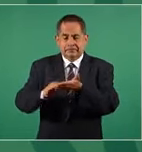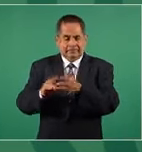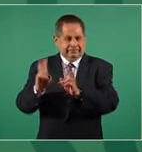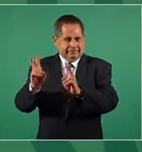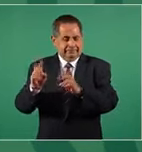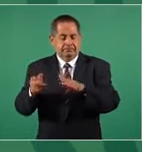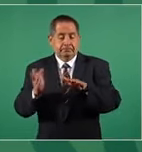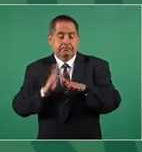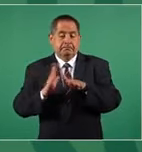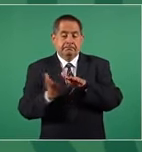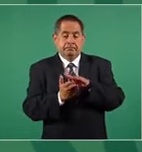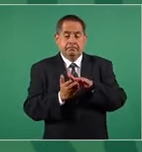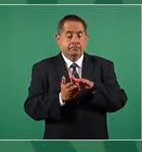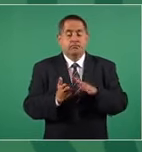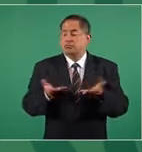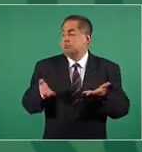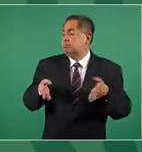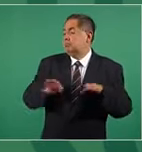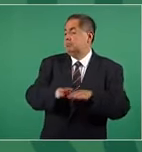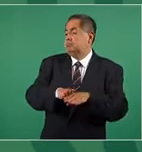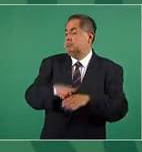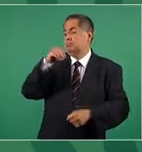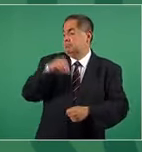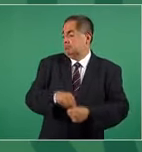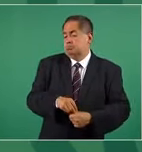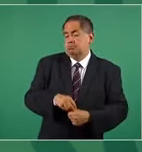se mantuviese en secreto.